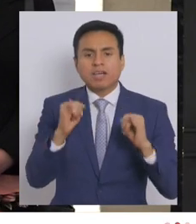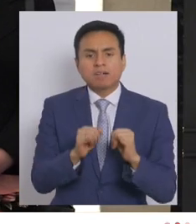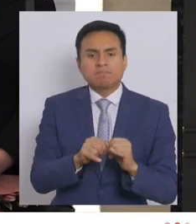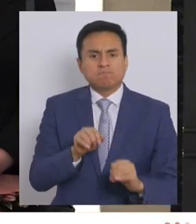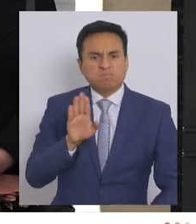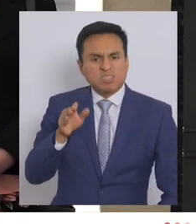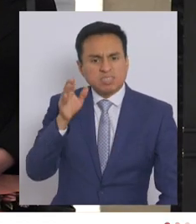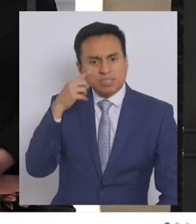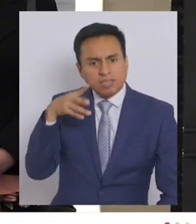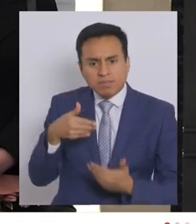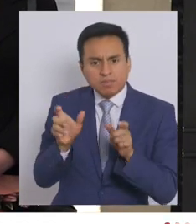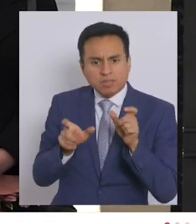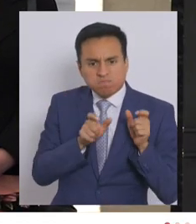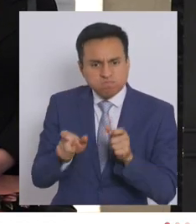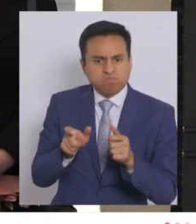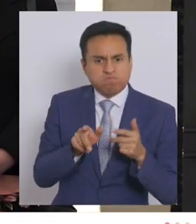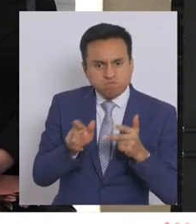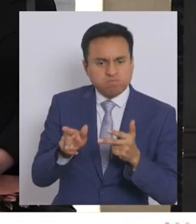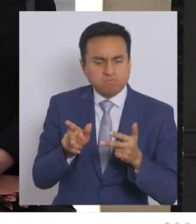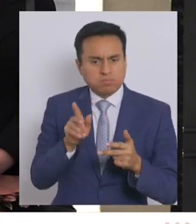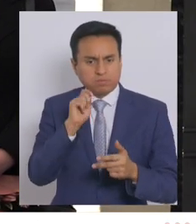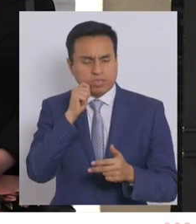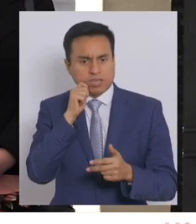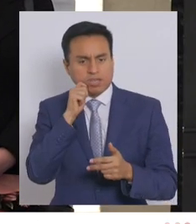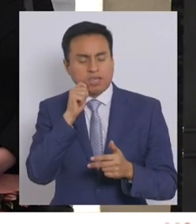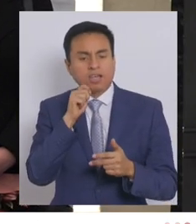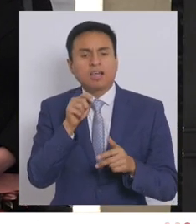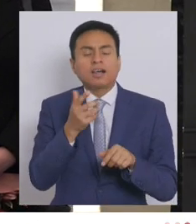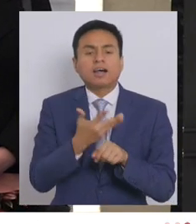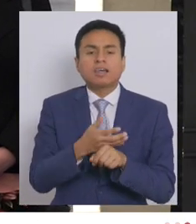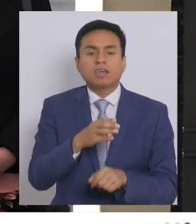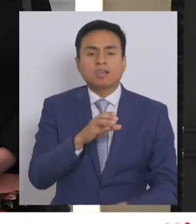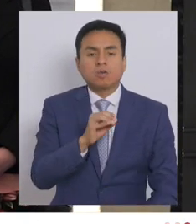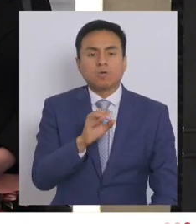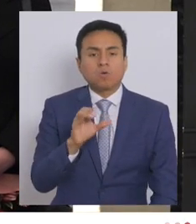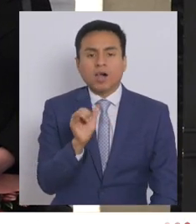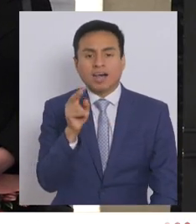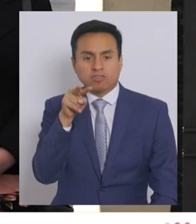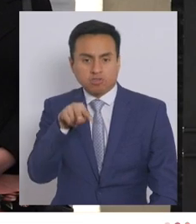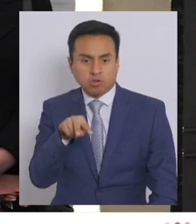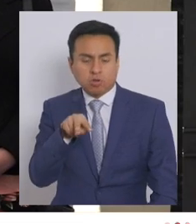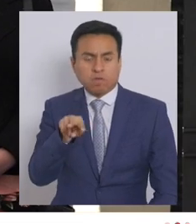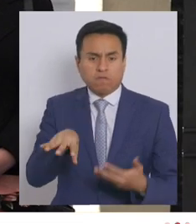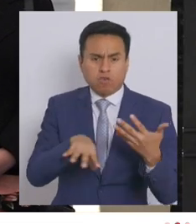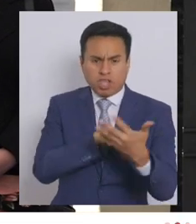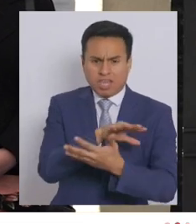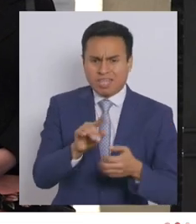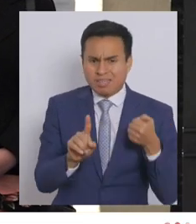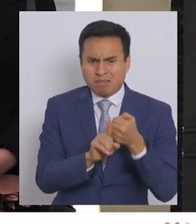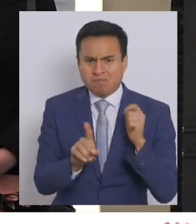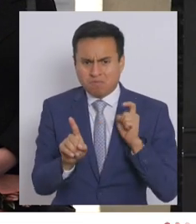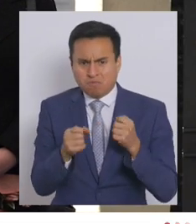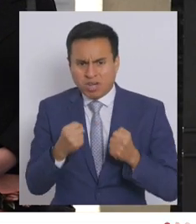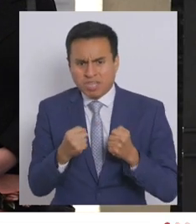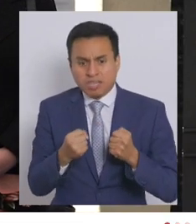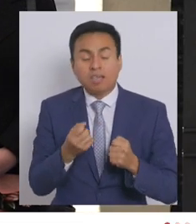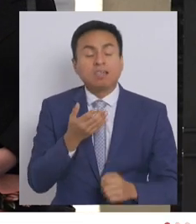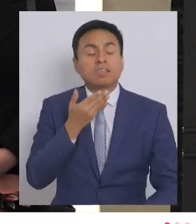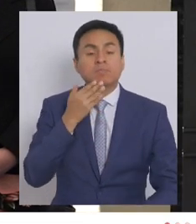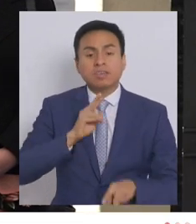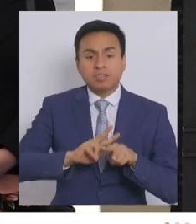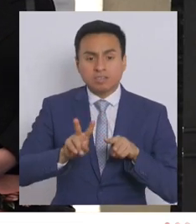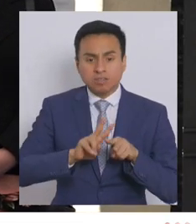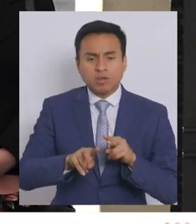incluye también la coacción no solamente violenta, que ocurre muchas veces, sino también la coacción cometida